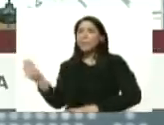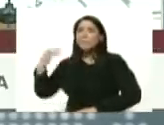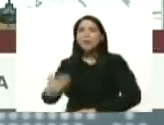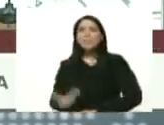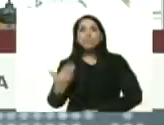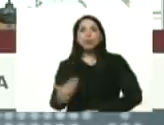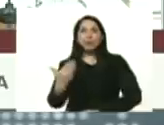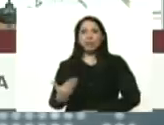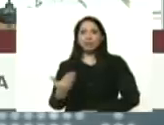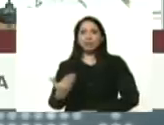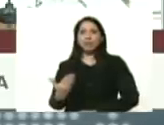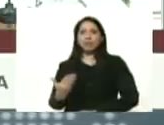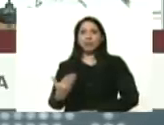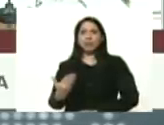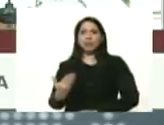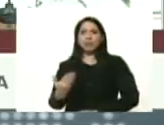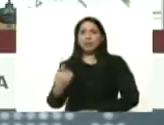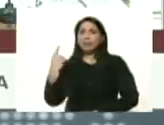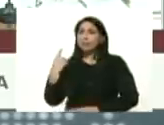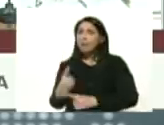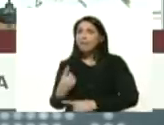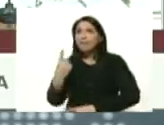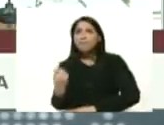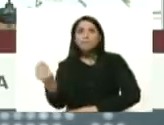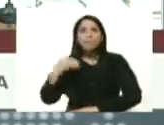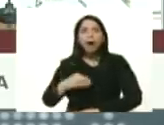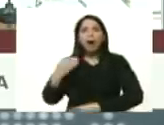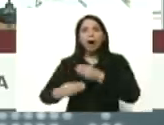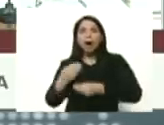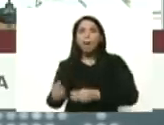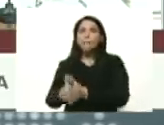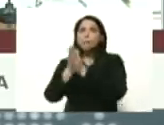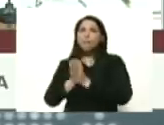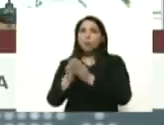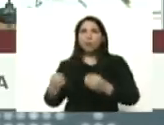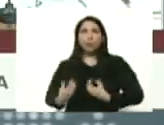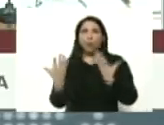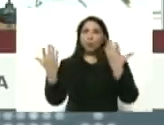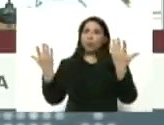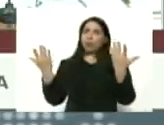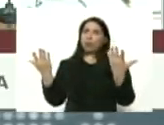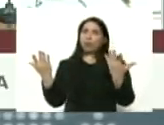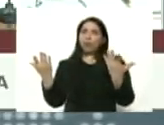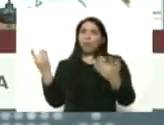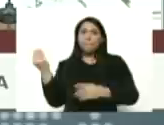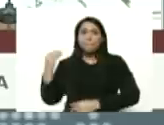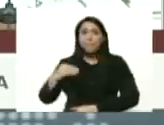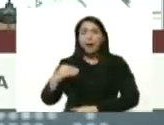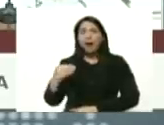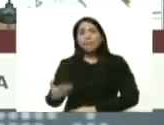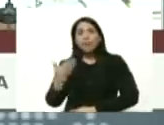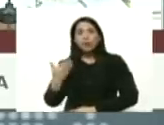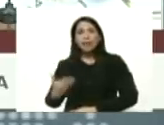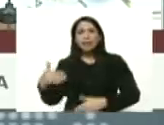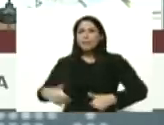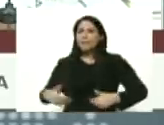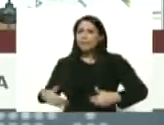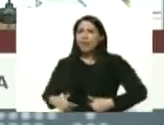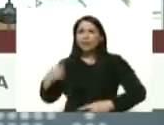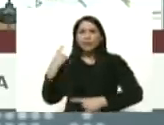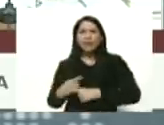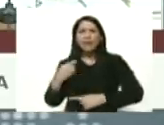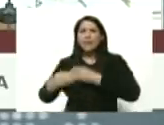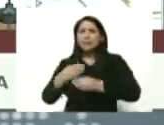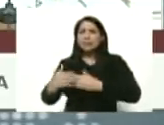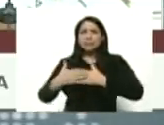importante está lo que está por hacer valga la expresión más importante el esfuerzo que hay que hacer de aquí en adelante